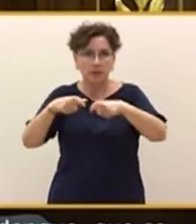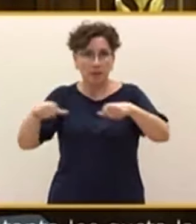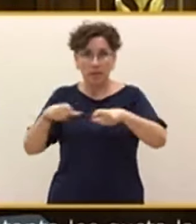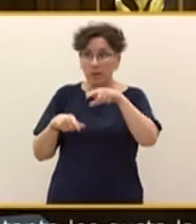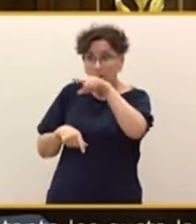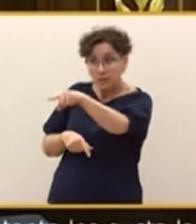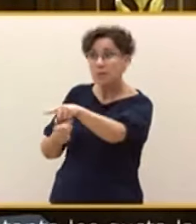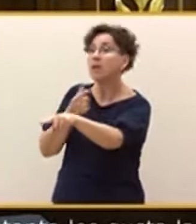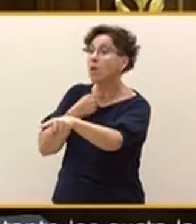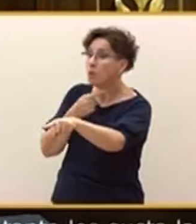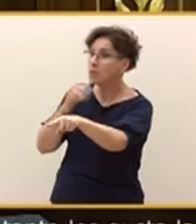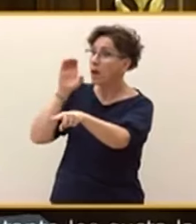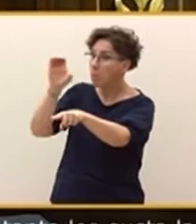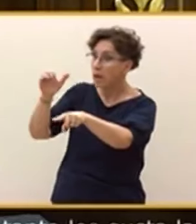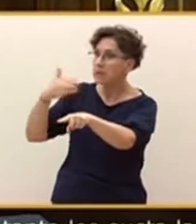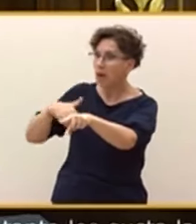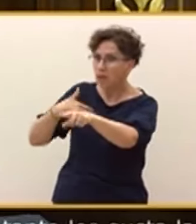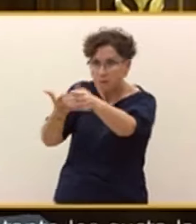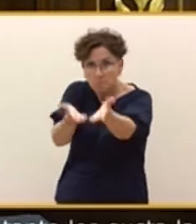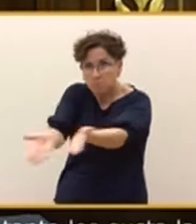váyanse a la Argentina de Milley.